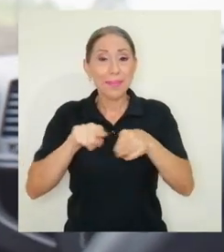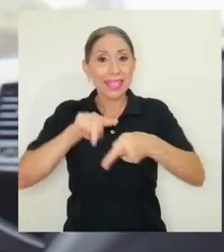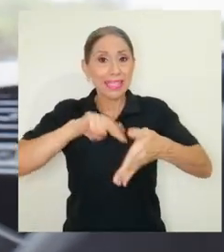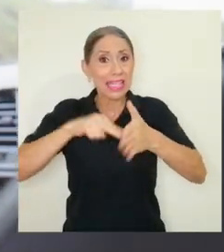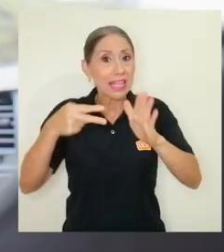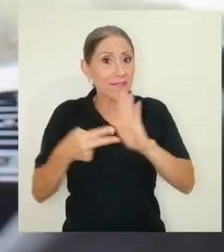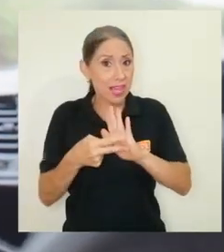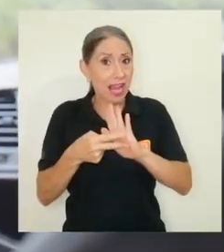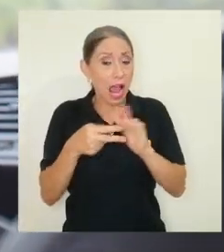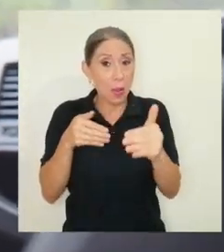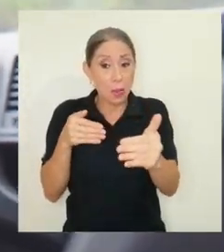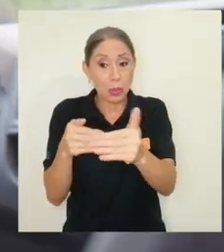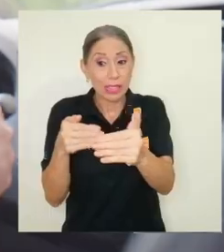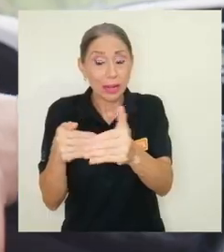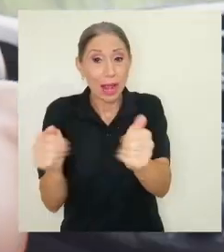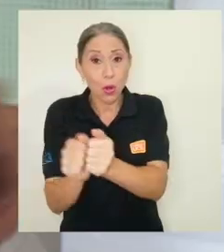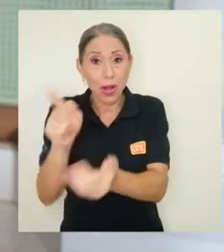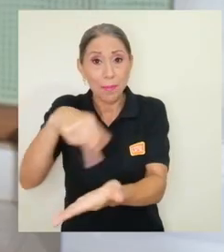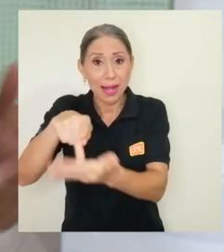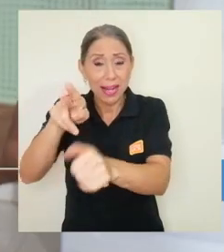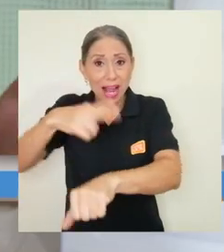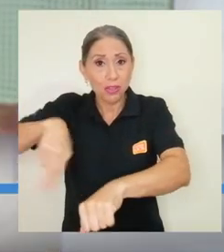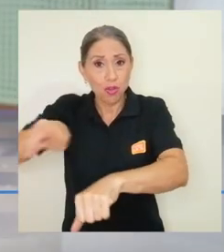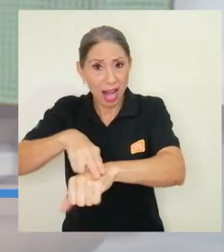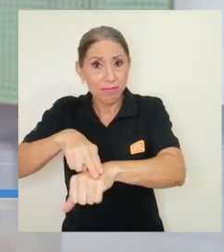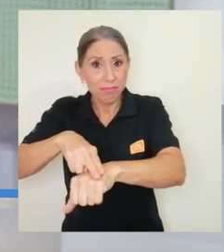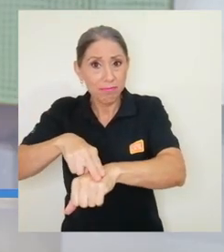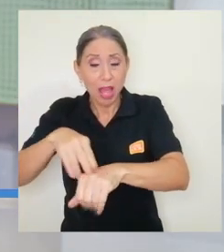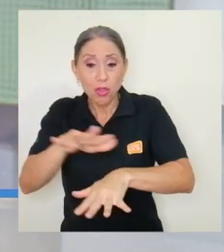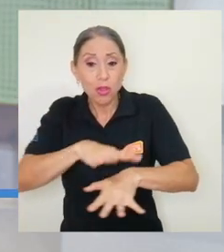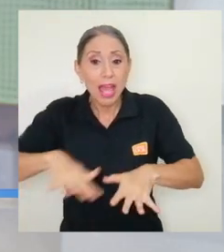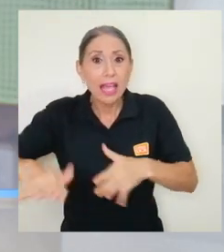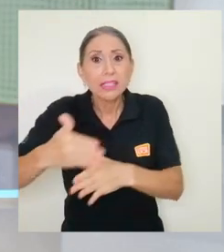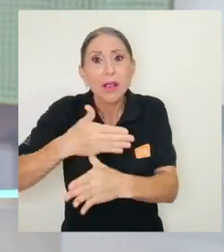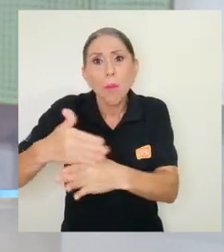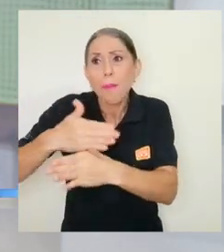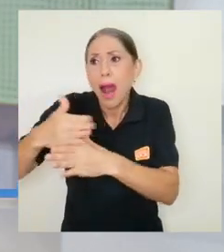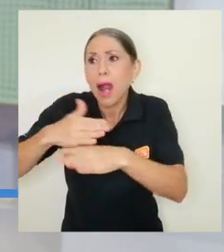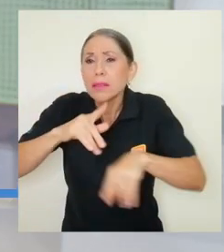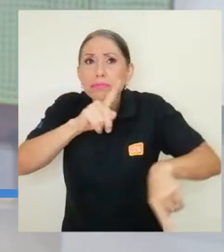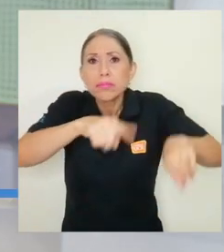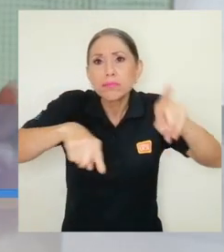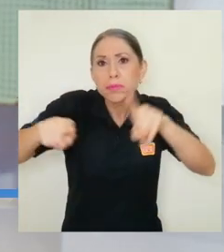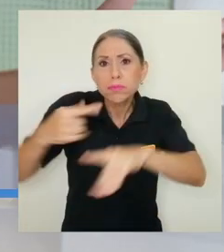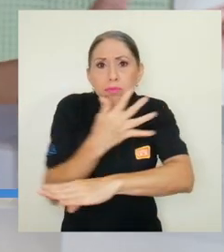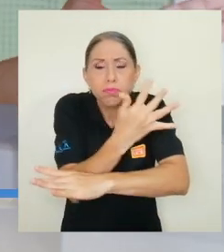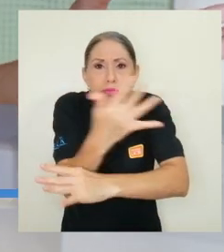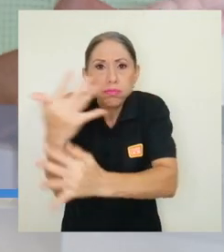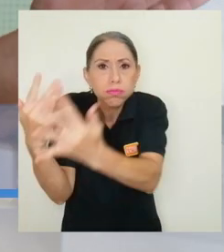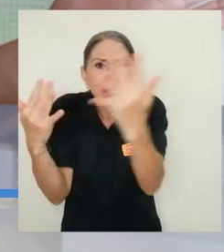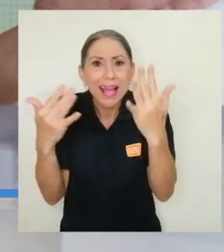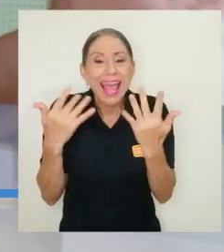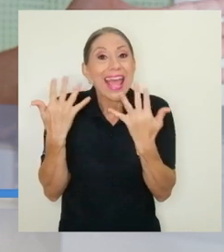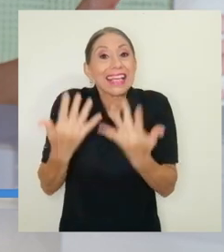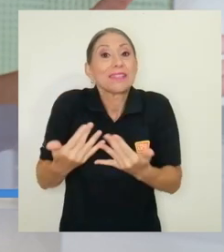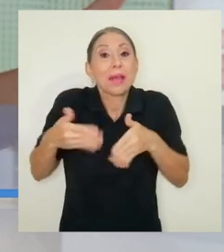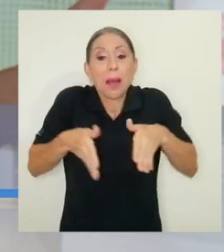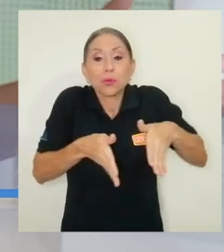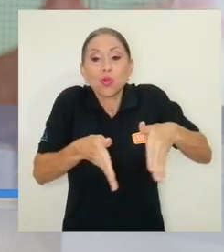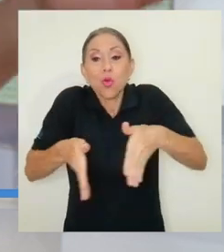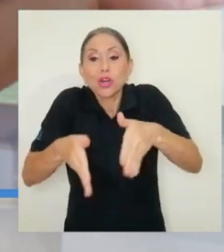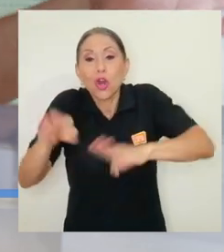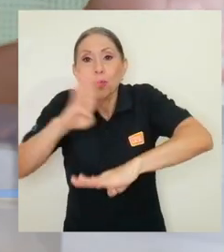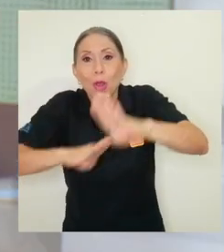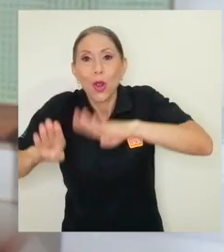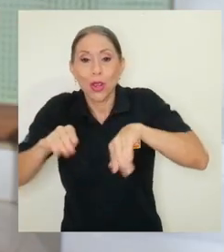también un espacio muy cercano con el parque nacional donde se comparte básicamente la biodiversidad y esperamos poder construir un corredor biológico